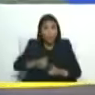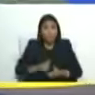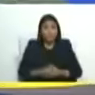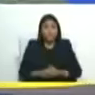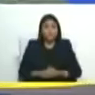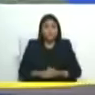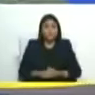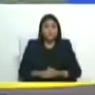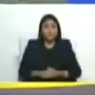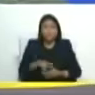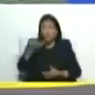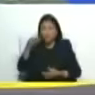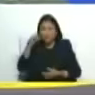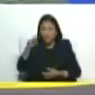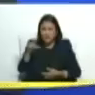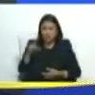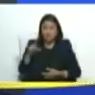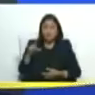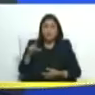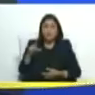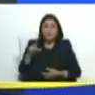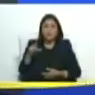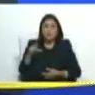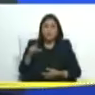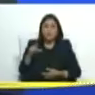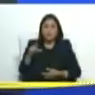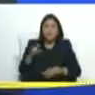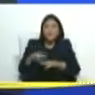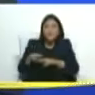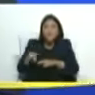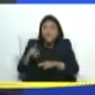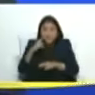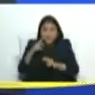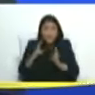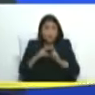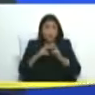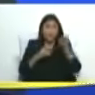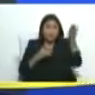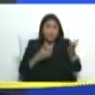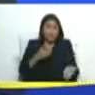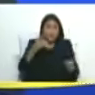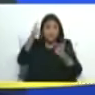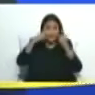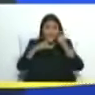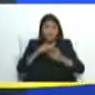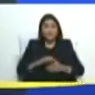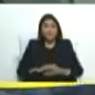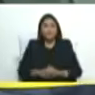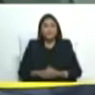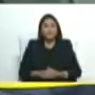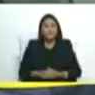Hornelas siendo muchachitos pudieron ser alumnos del maestro